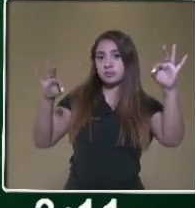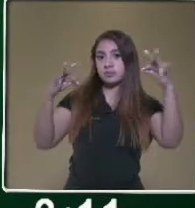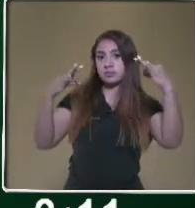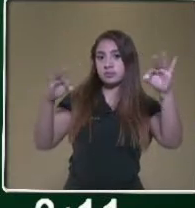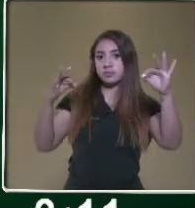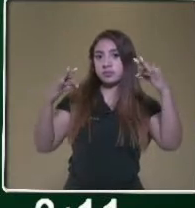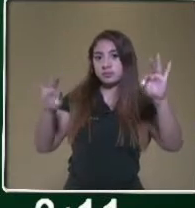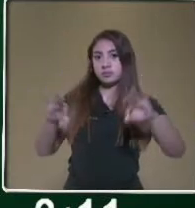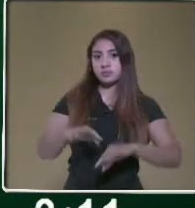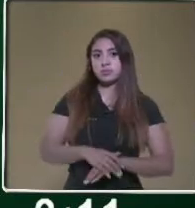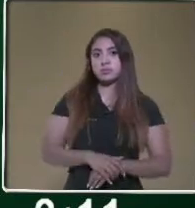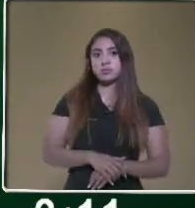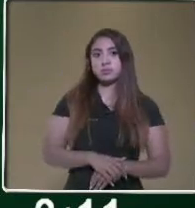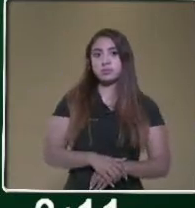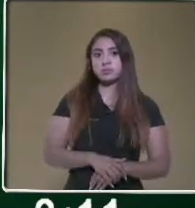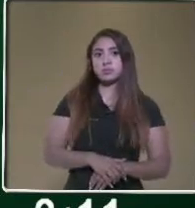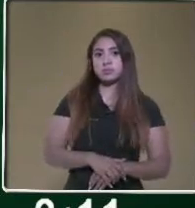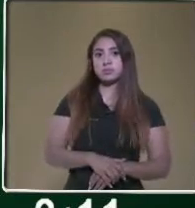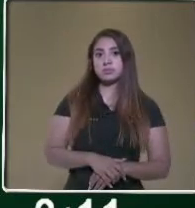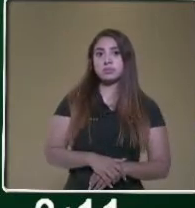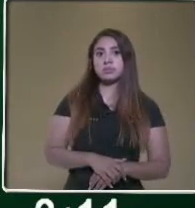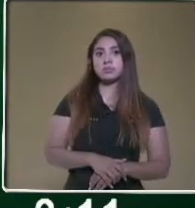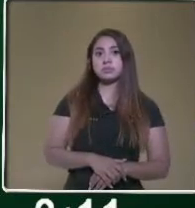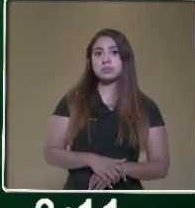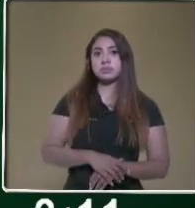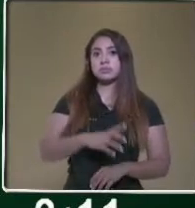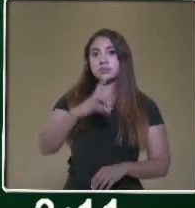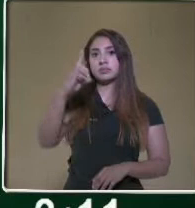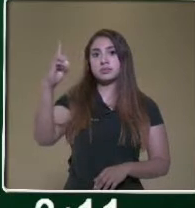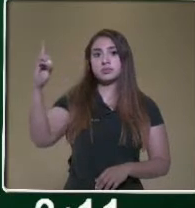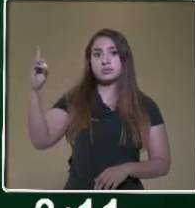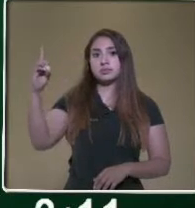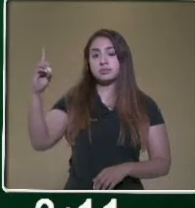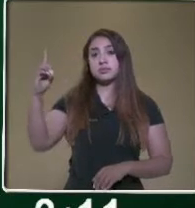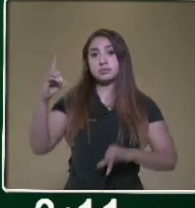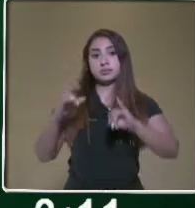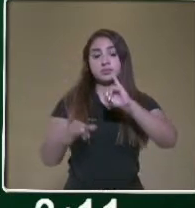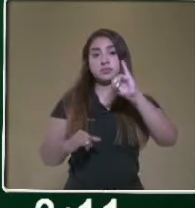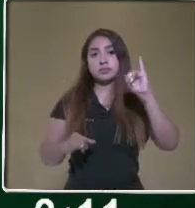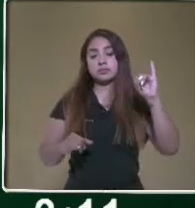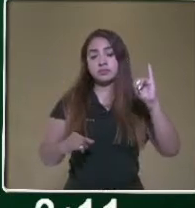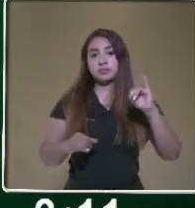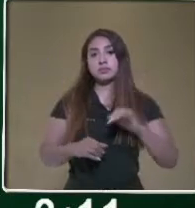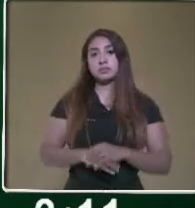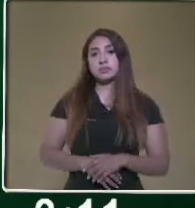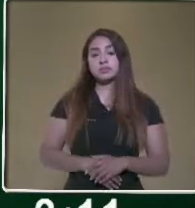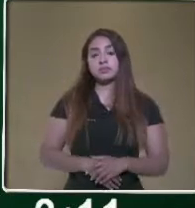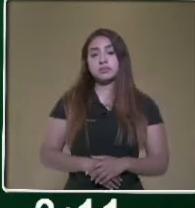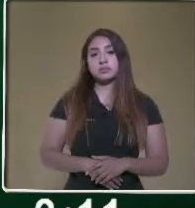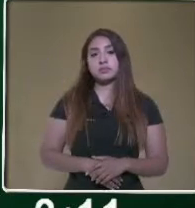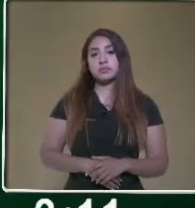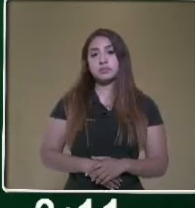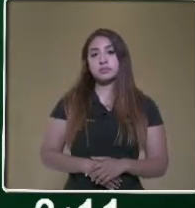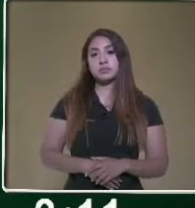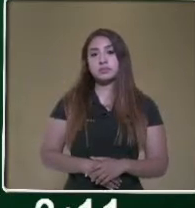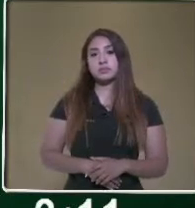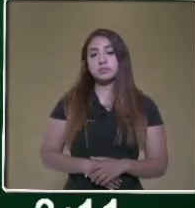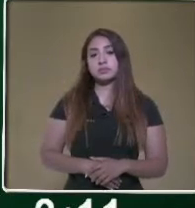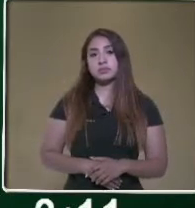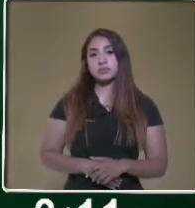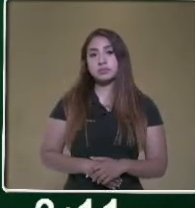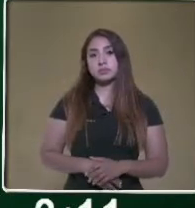acomodando los dígitos de derecha a izquierda, fíjense muy bien, tenemos el 26, tenemos unidades,